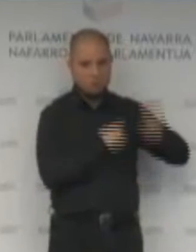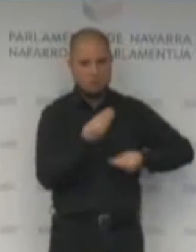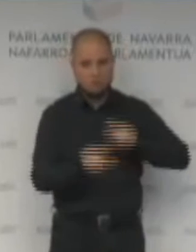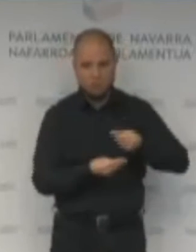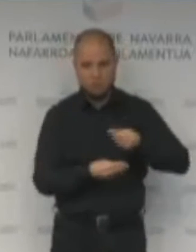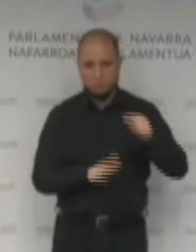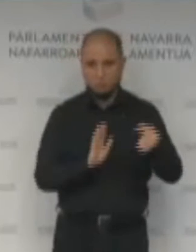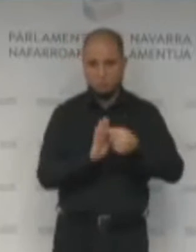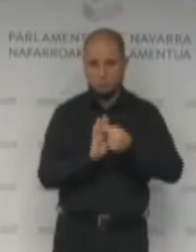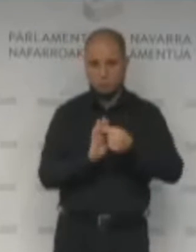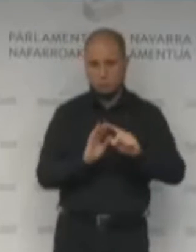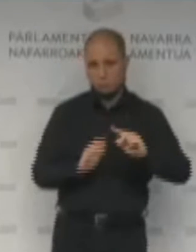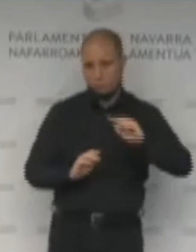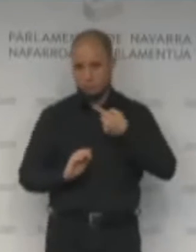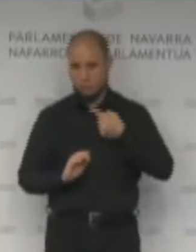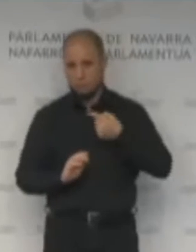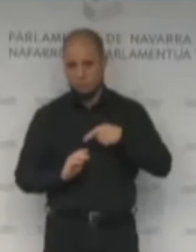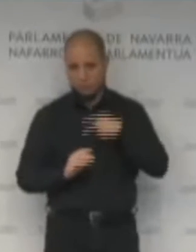punto anterior.